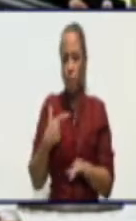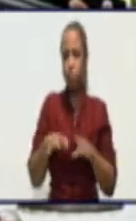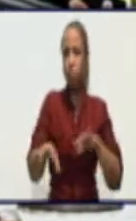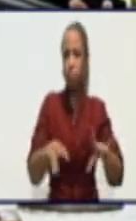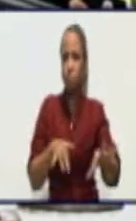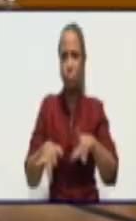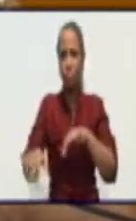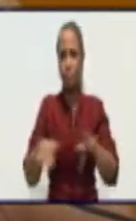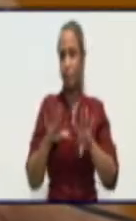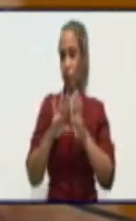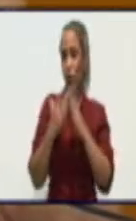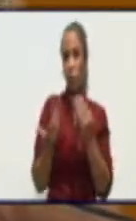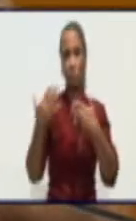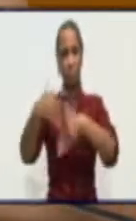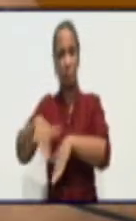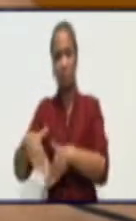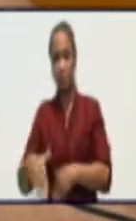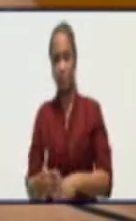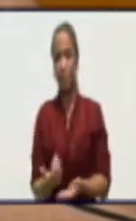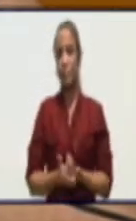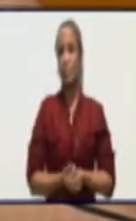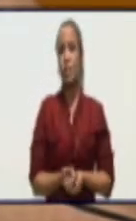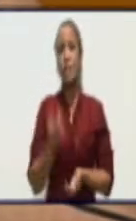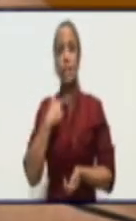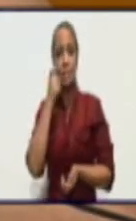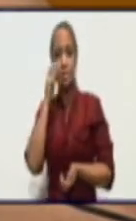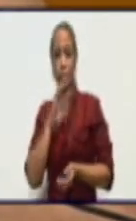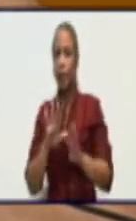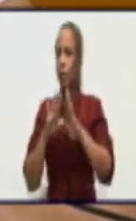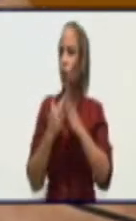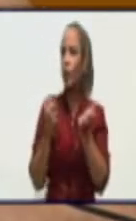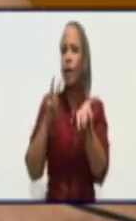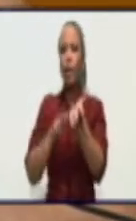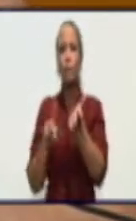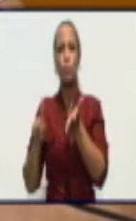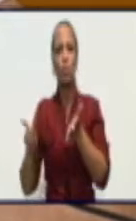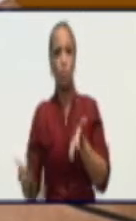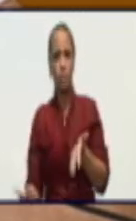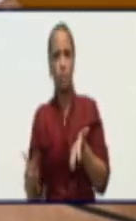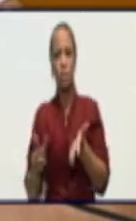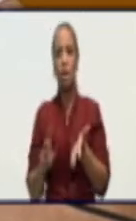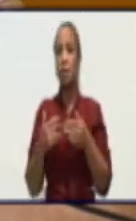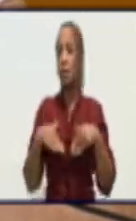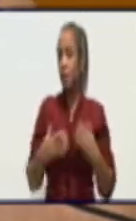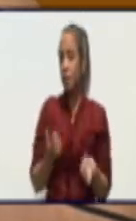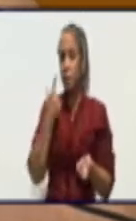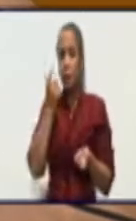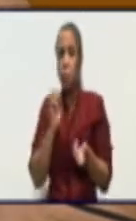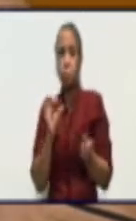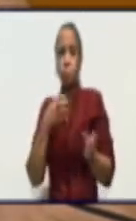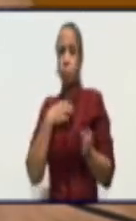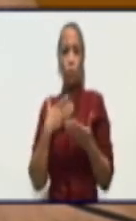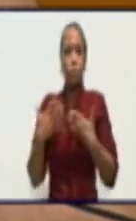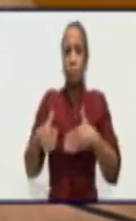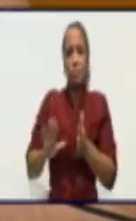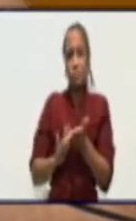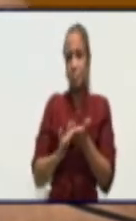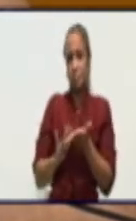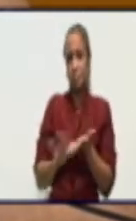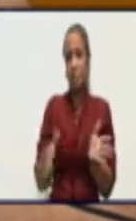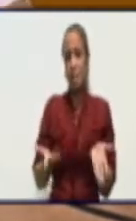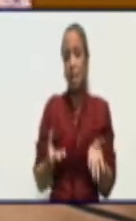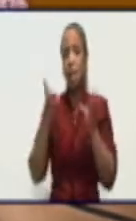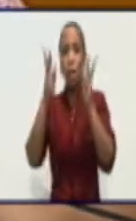estamos muy preocupados por una movilidad que se ve en la provincia que aparentamos que no tenemos nada y que no están y que estos números no